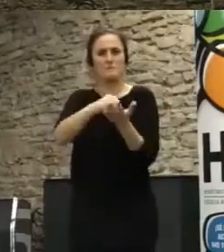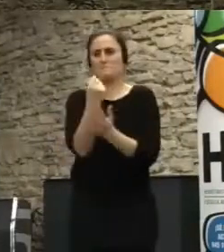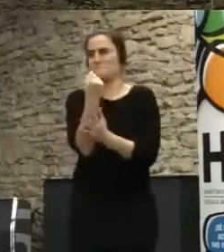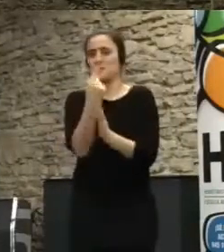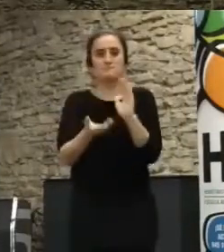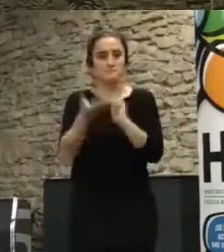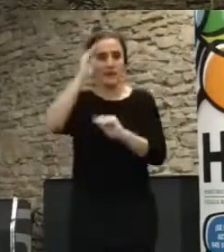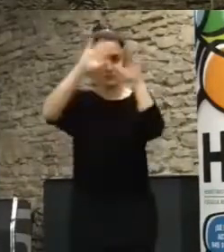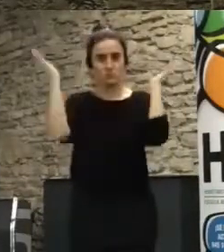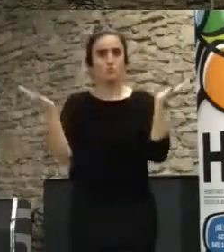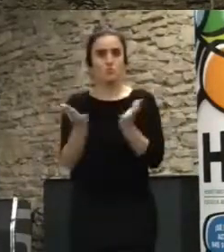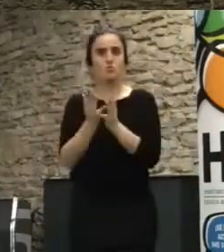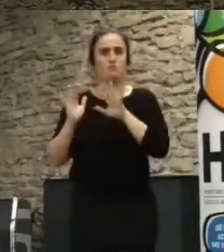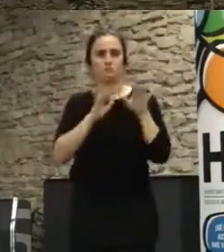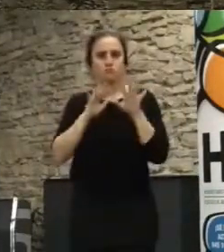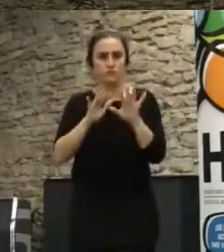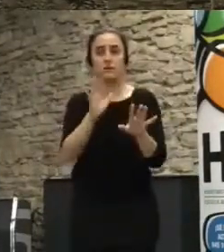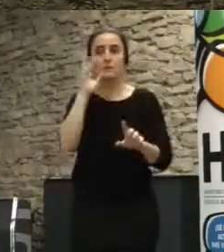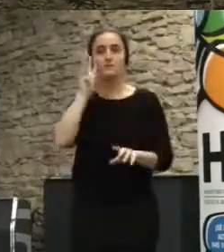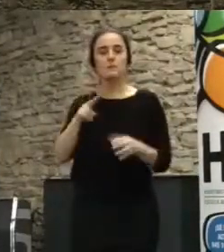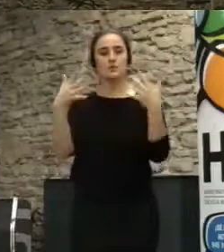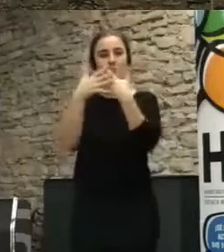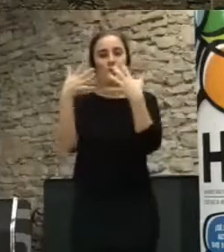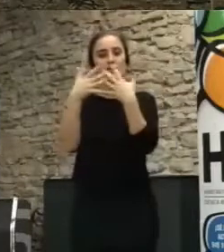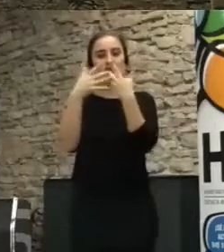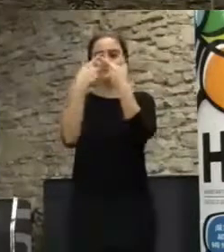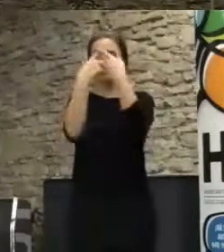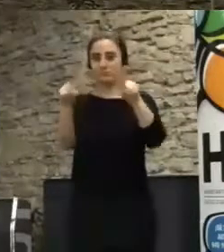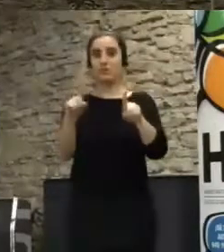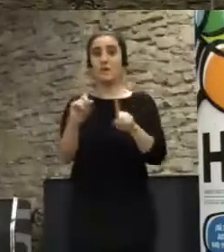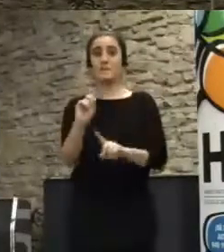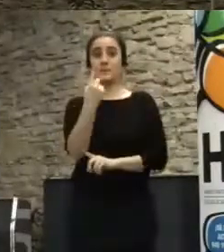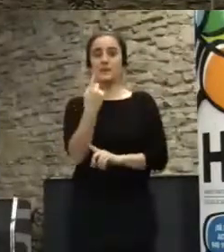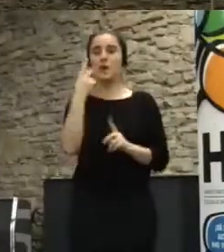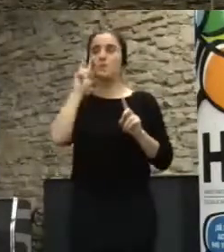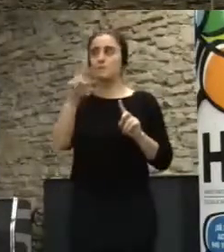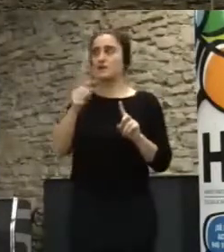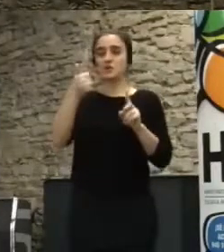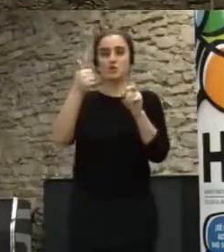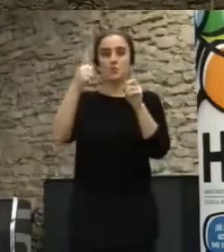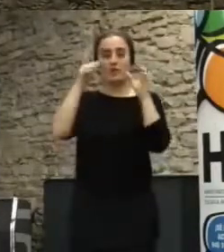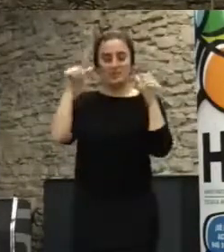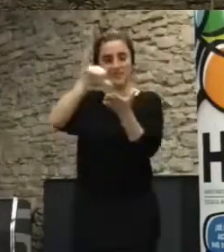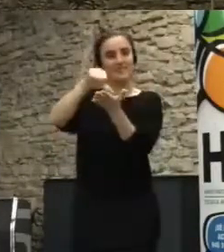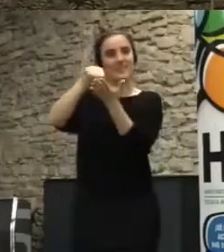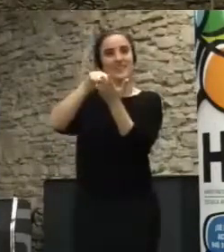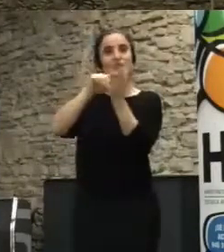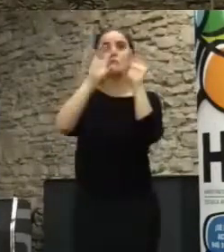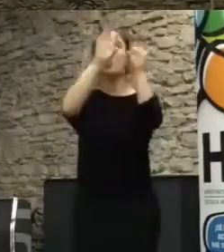Entonces, vemos dos redes completamente diferentes. Una más centralizada, sin interacciones entre diferentes comunidades.